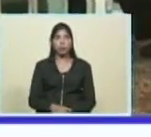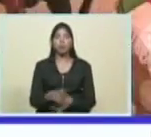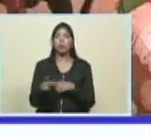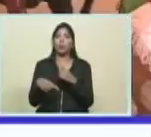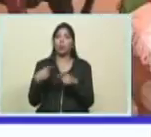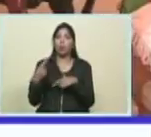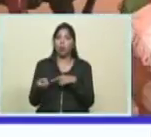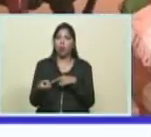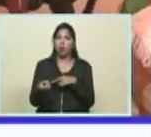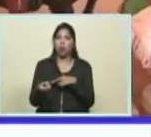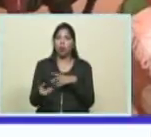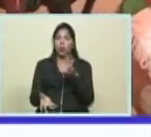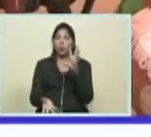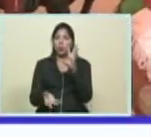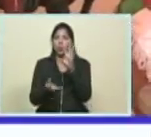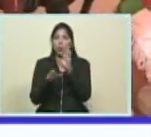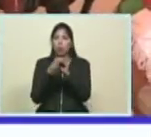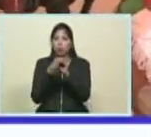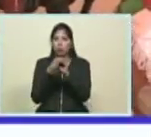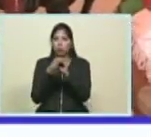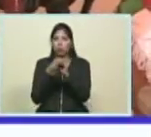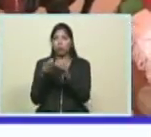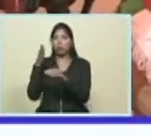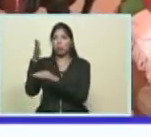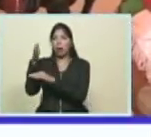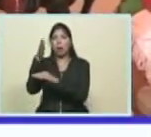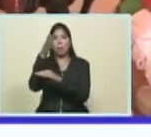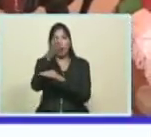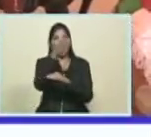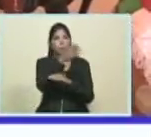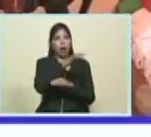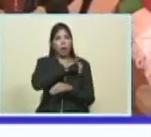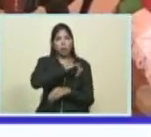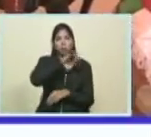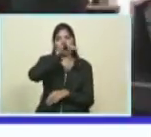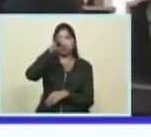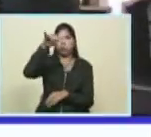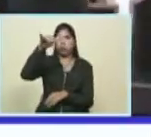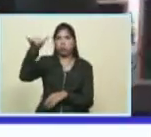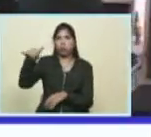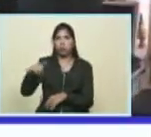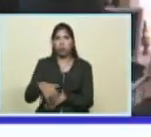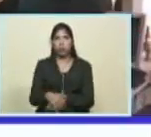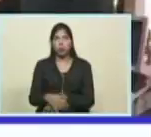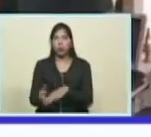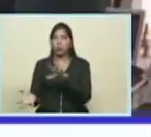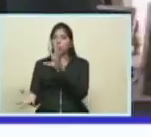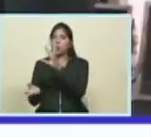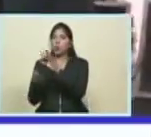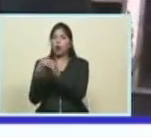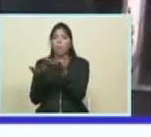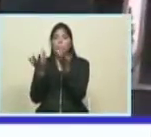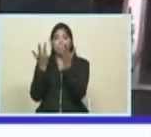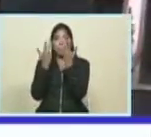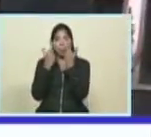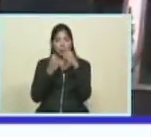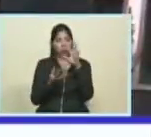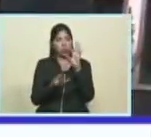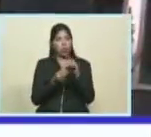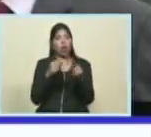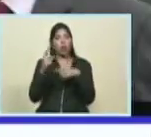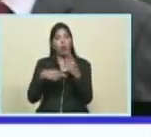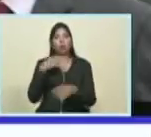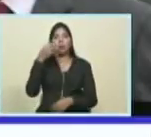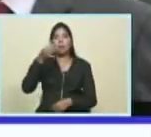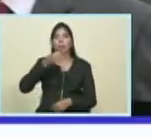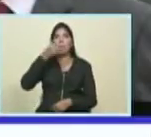un resumen de los logros de esta gira relámpago que nos sigue llevando y posicionando